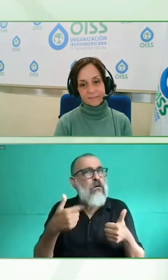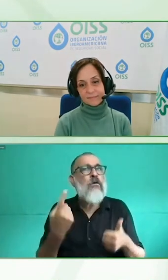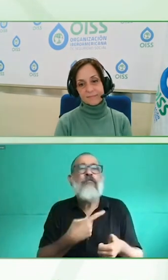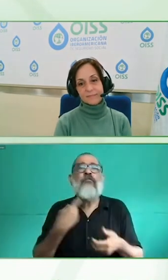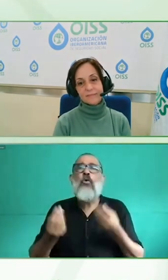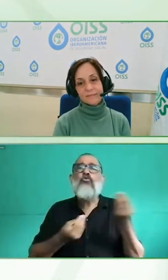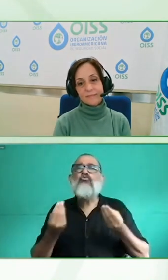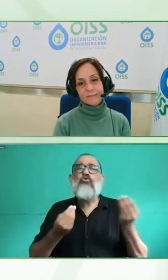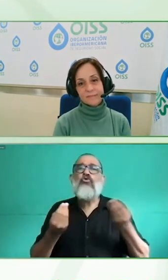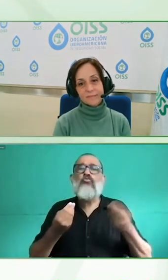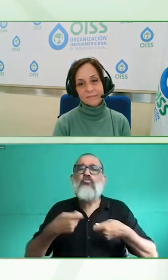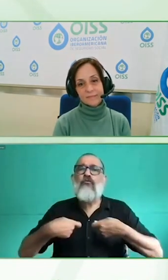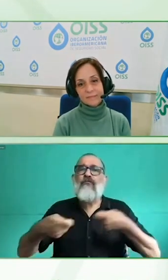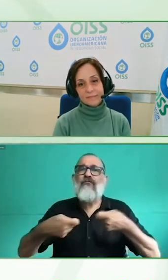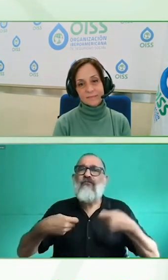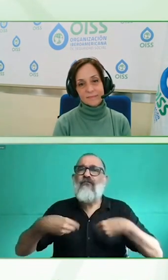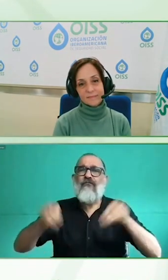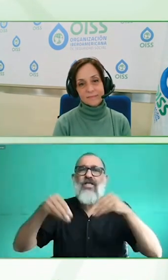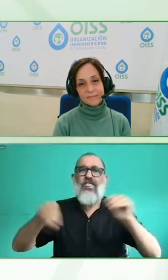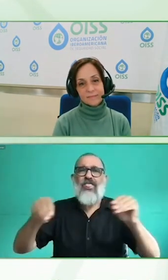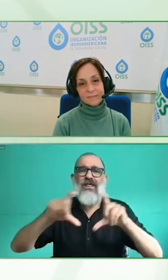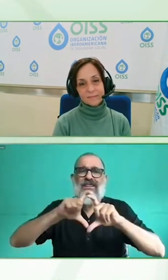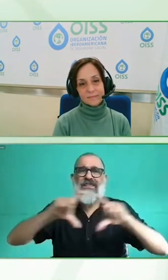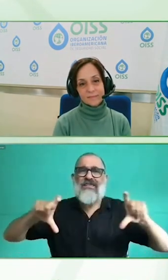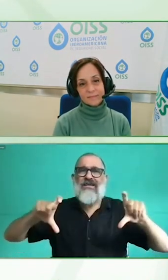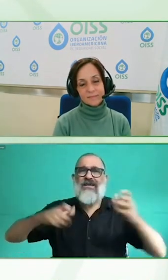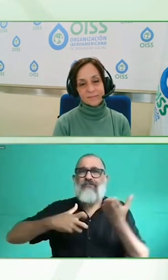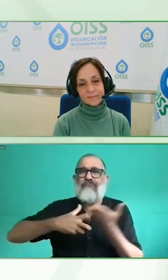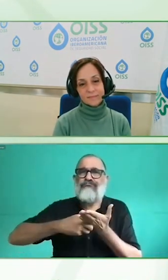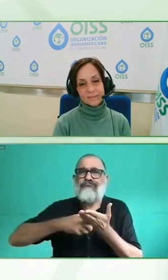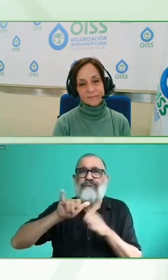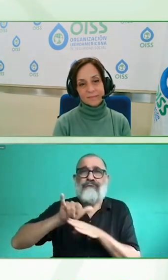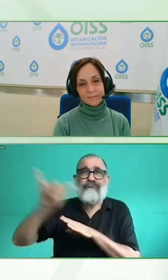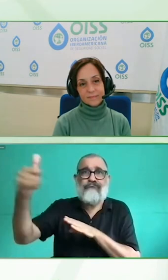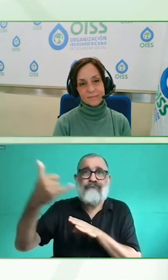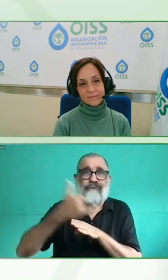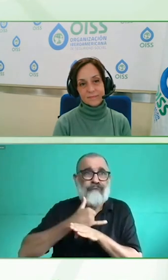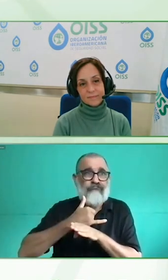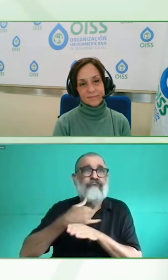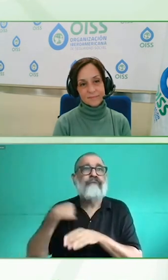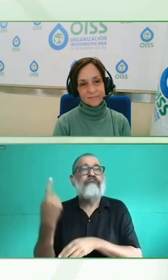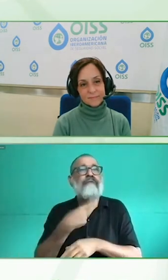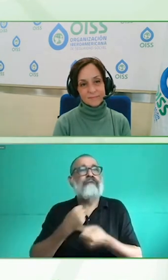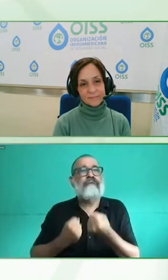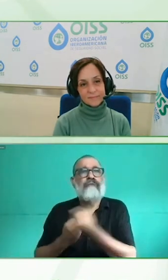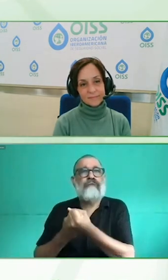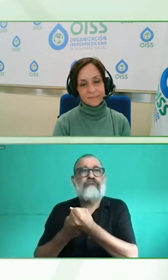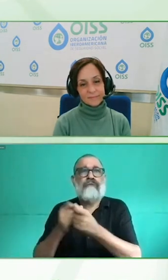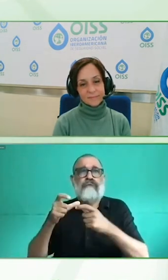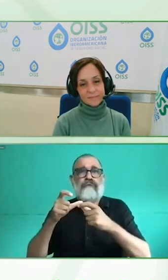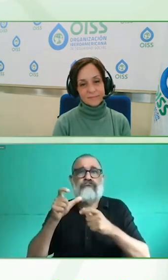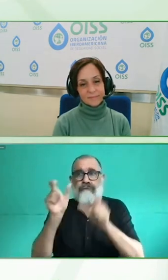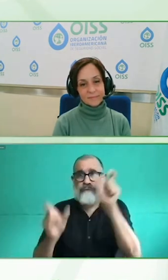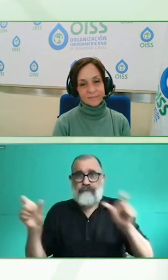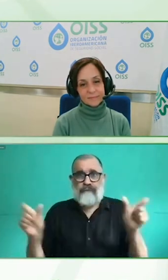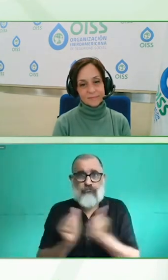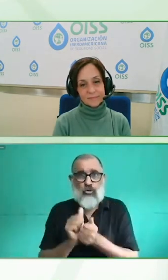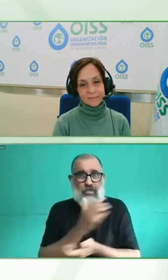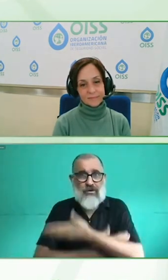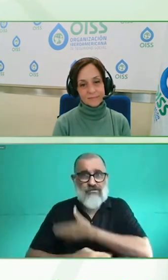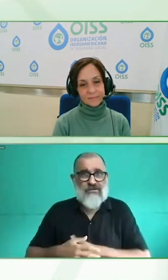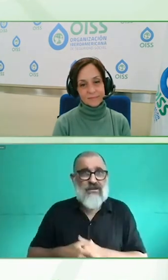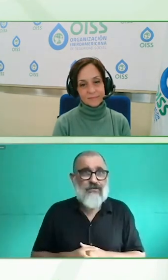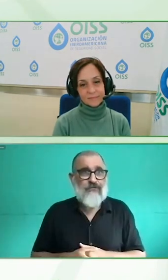ahí analizamos todos sus canales de atención y aparecieron oportunidades, diría que prácticamente obvias en muchos casos, donde decían, bueno,